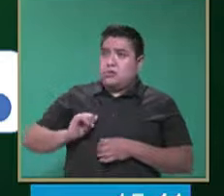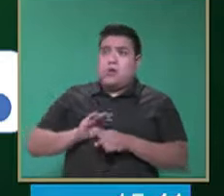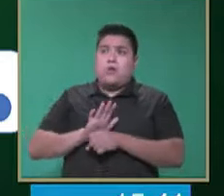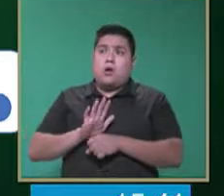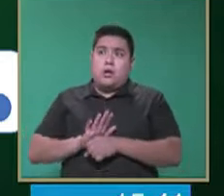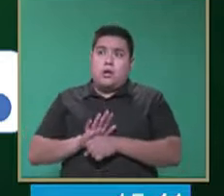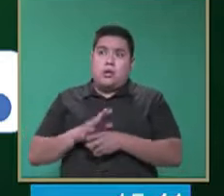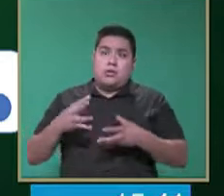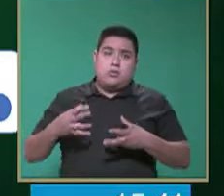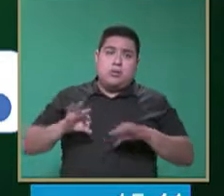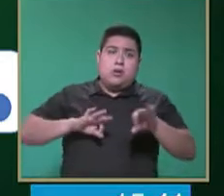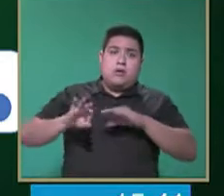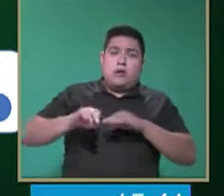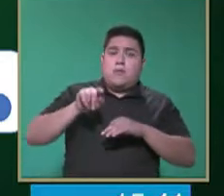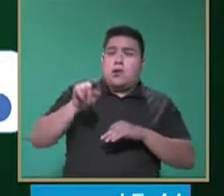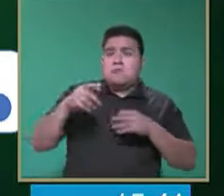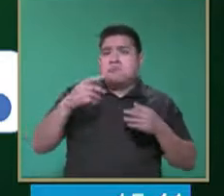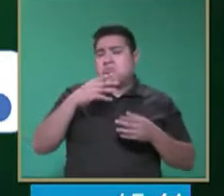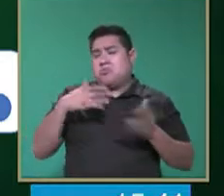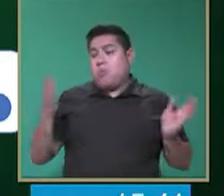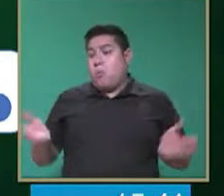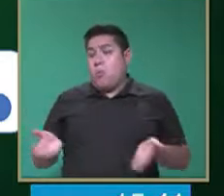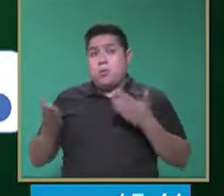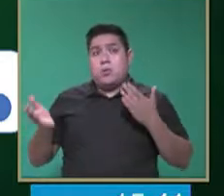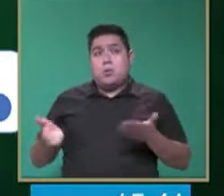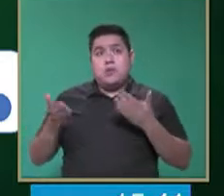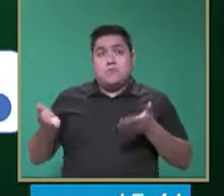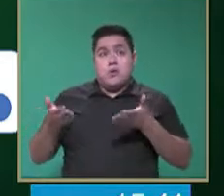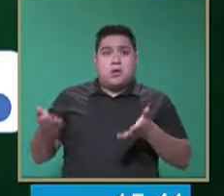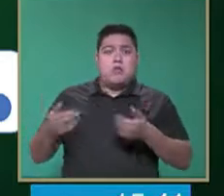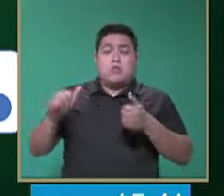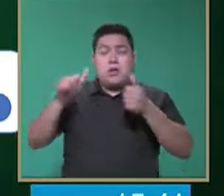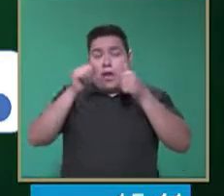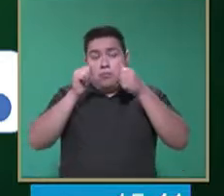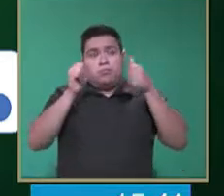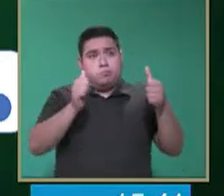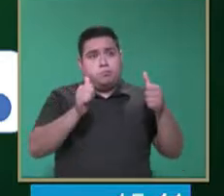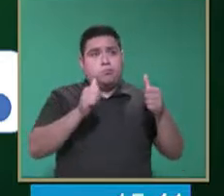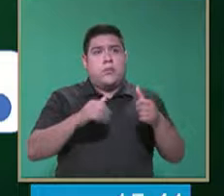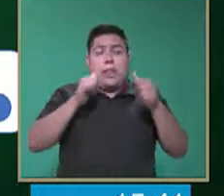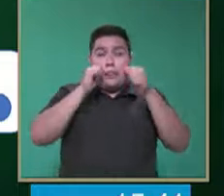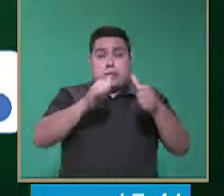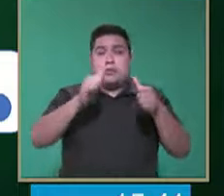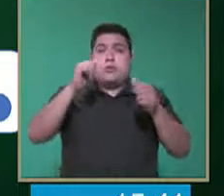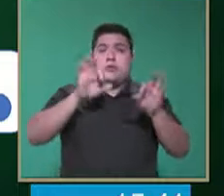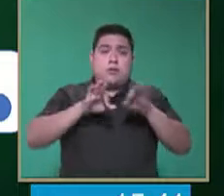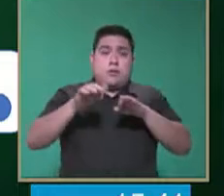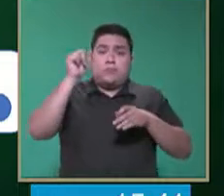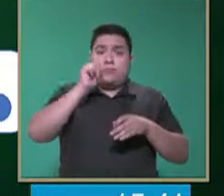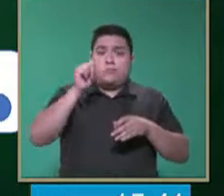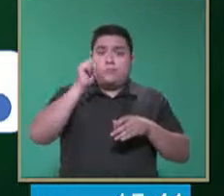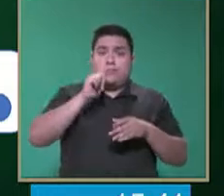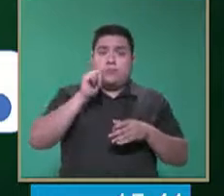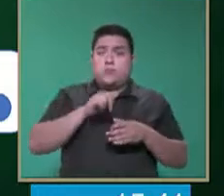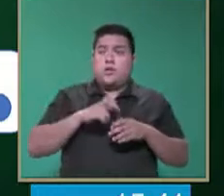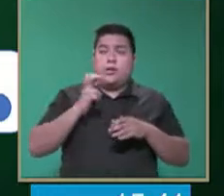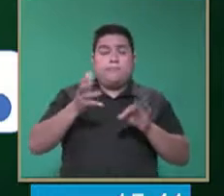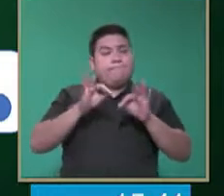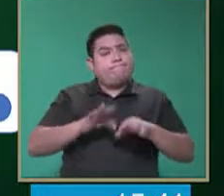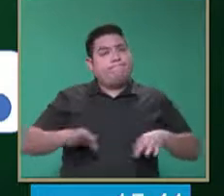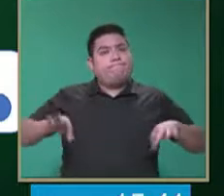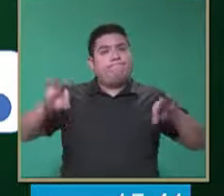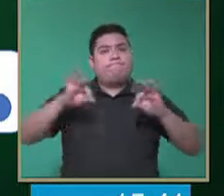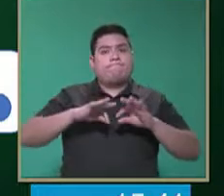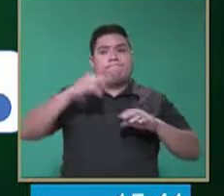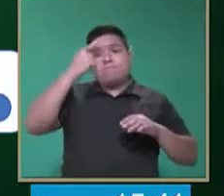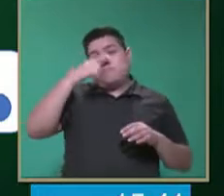motiven tanto para poder trabajar y favorecer la atención. Trabajar siempre la atención y la percepción y la memoria son fundamentales para